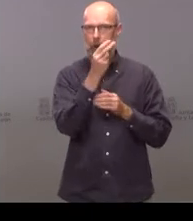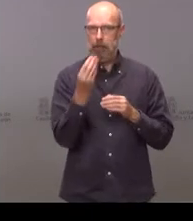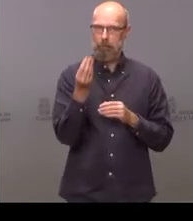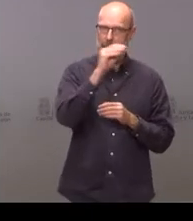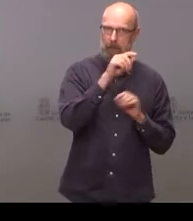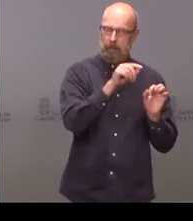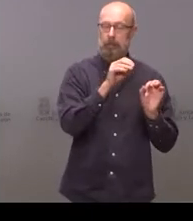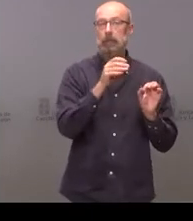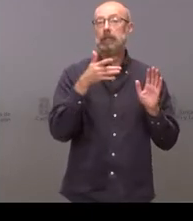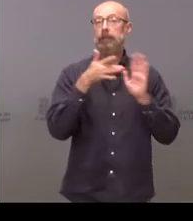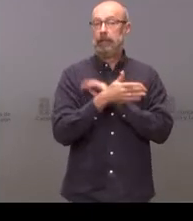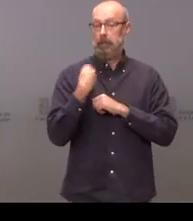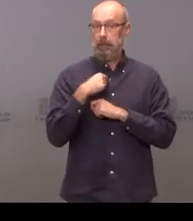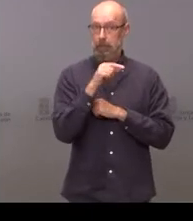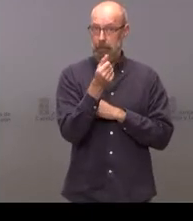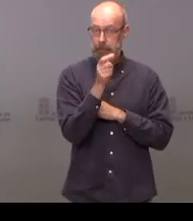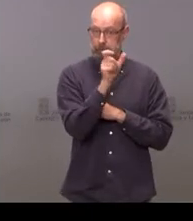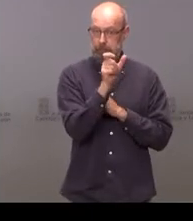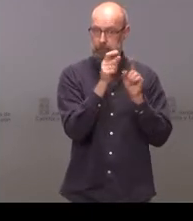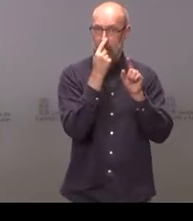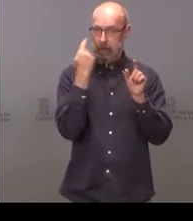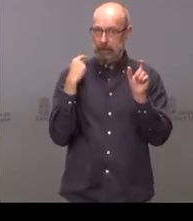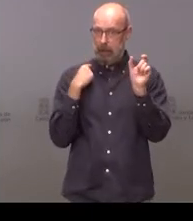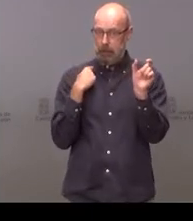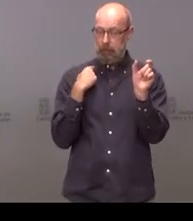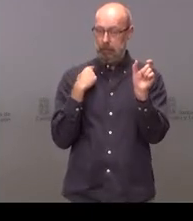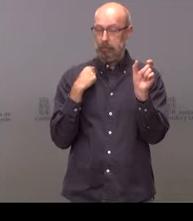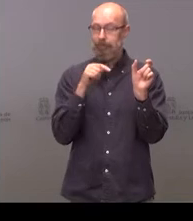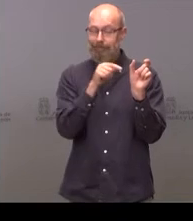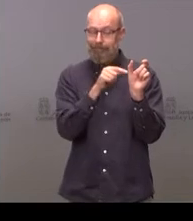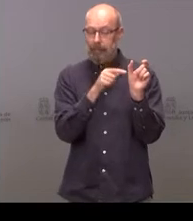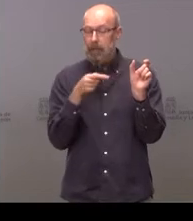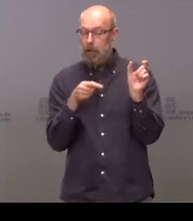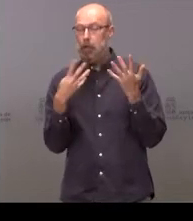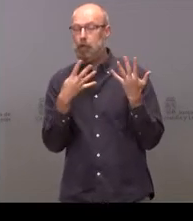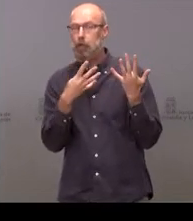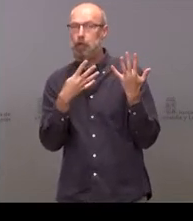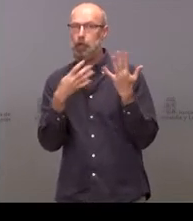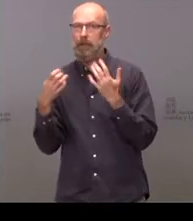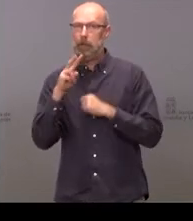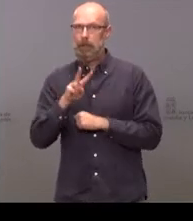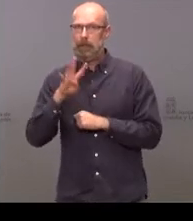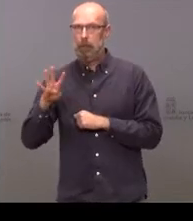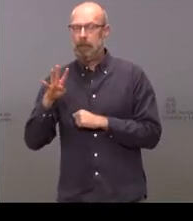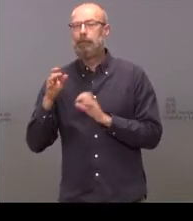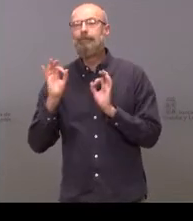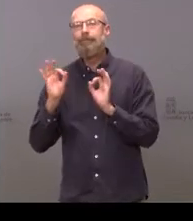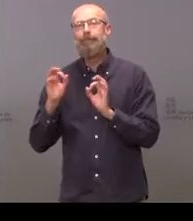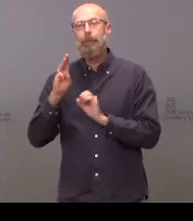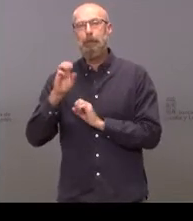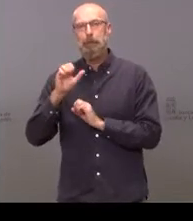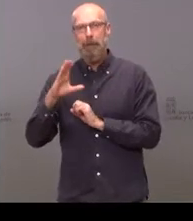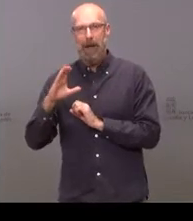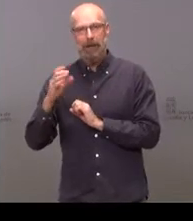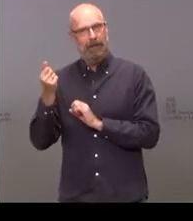estos 1.200 millones de euros del año pasado, 924 millones corresponden a la PAC y estos siguen con el mismo